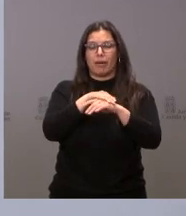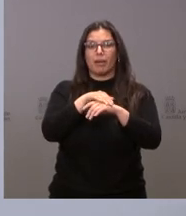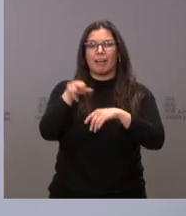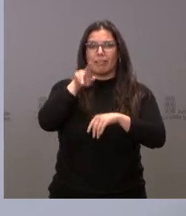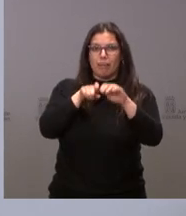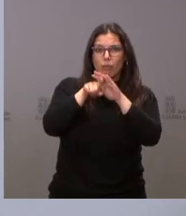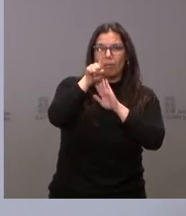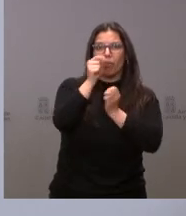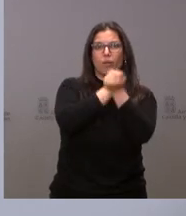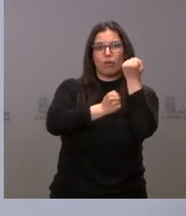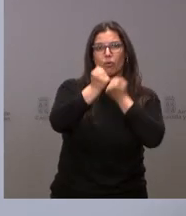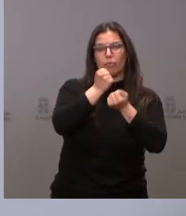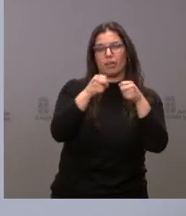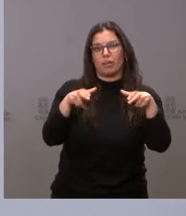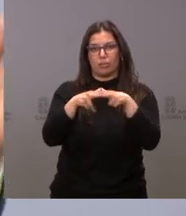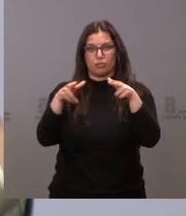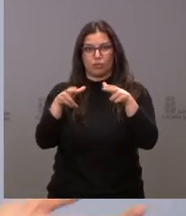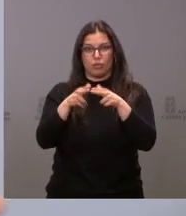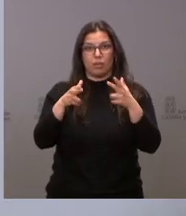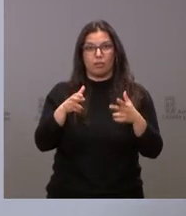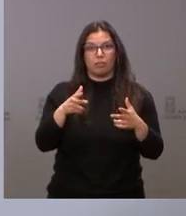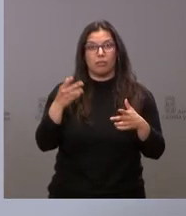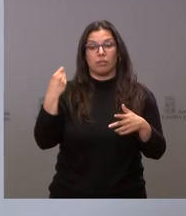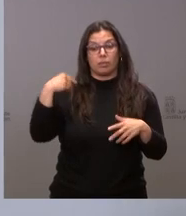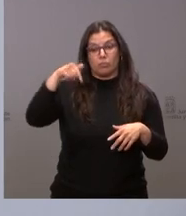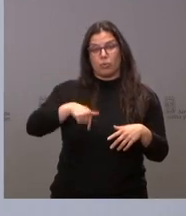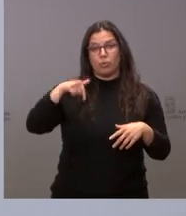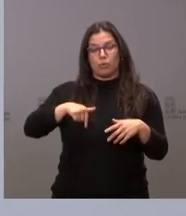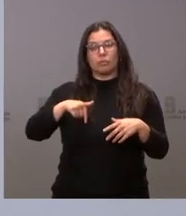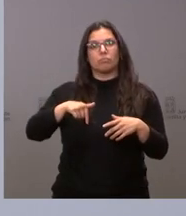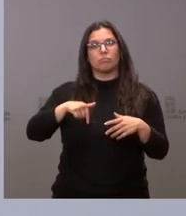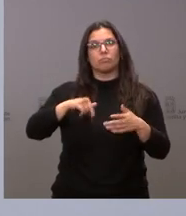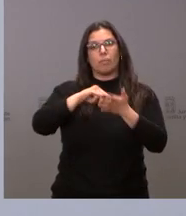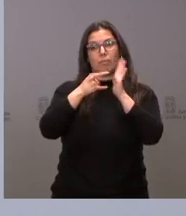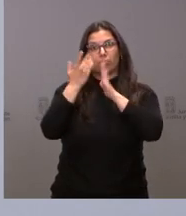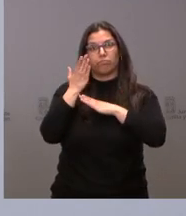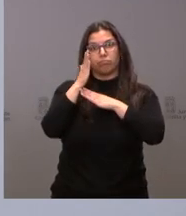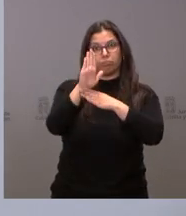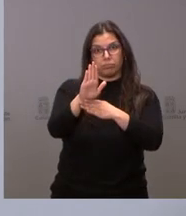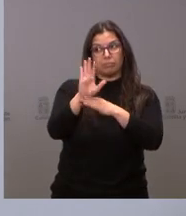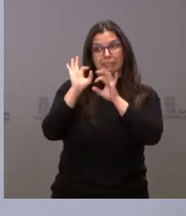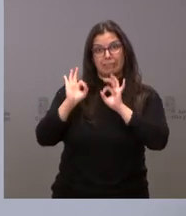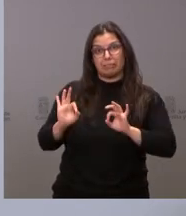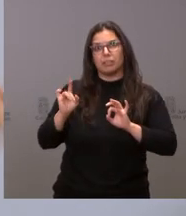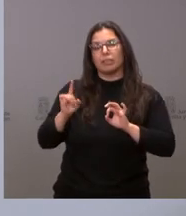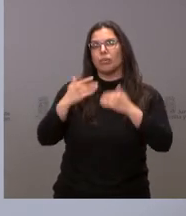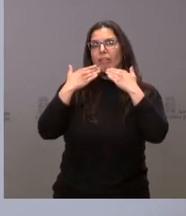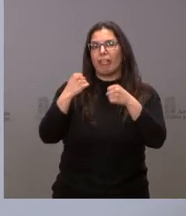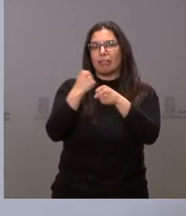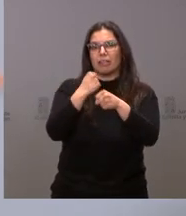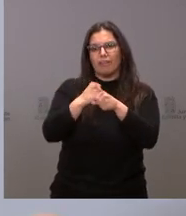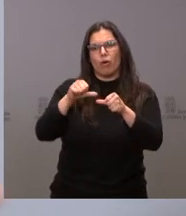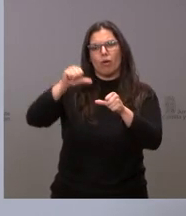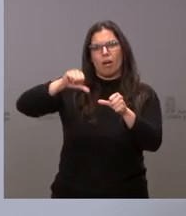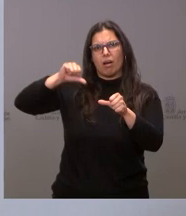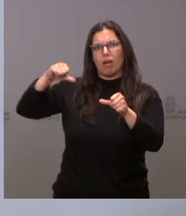económica y social. De hecho, este plan que aquí vamos a presentar es fruto de un trabajo que veníamos haciendo,